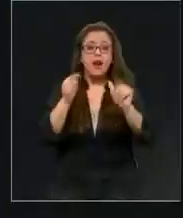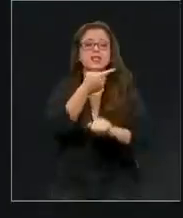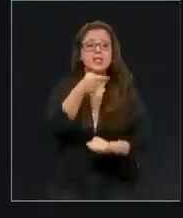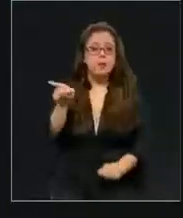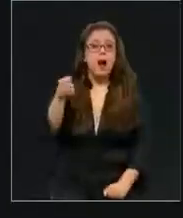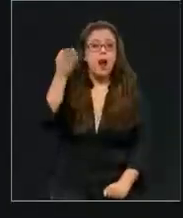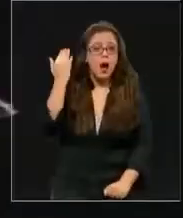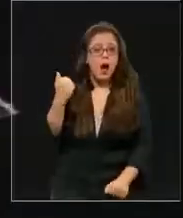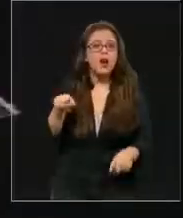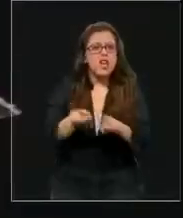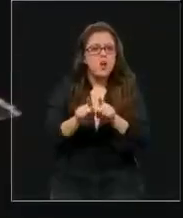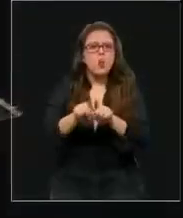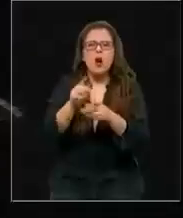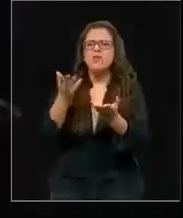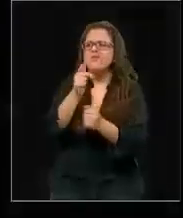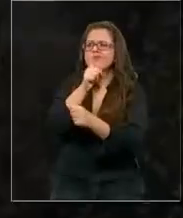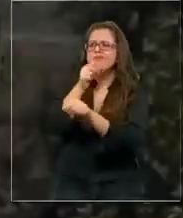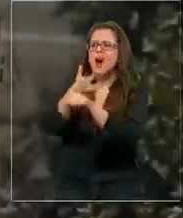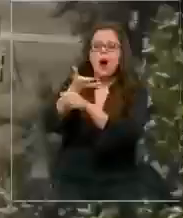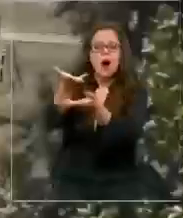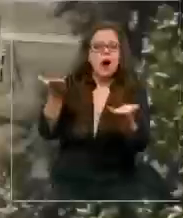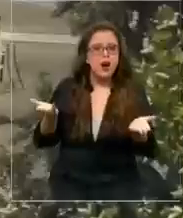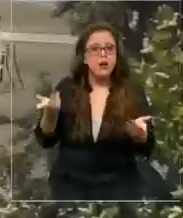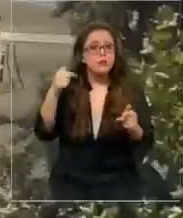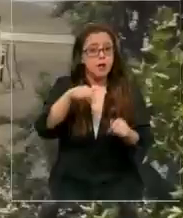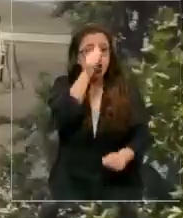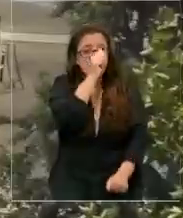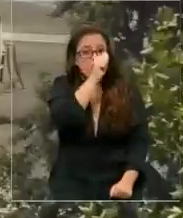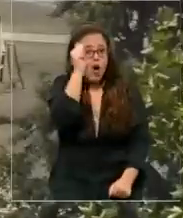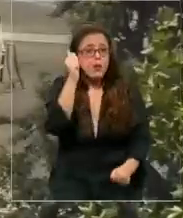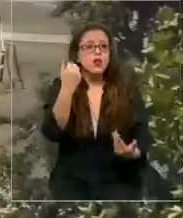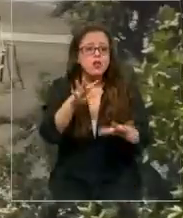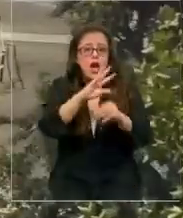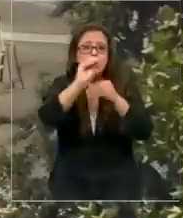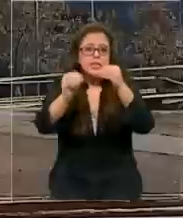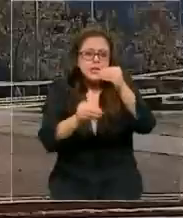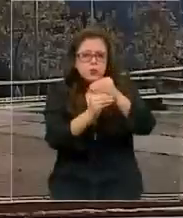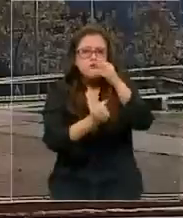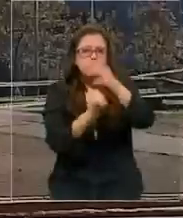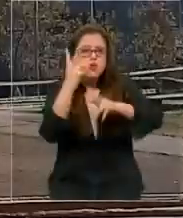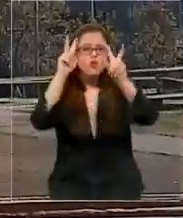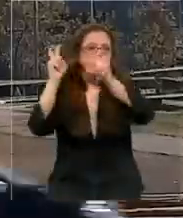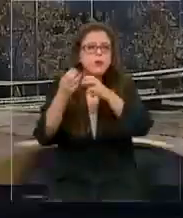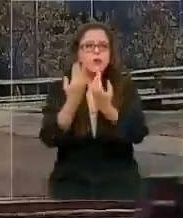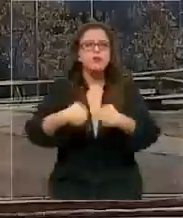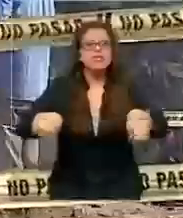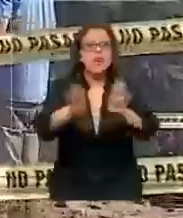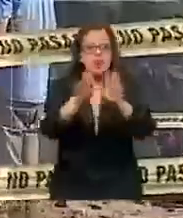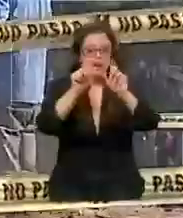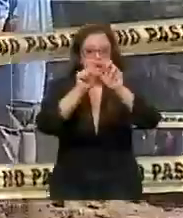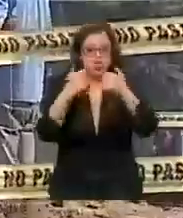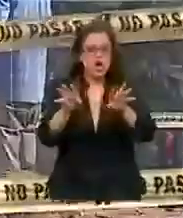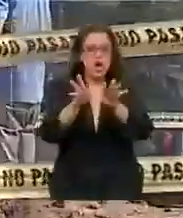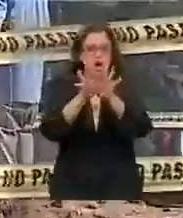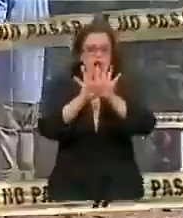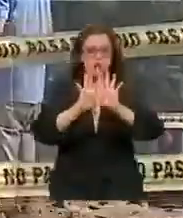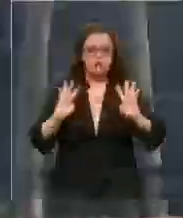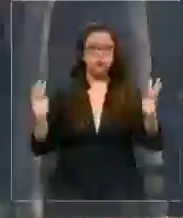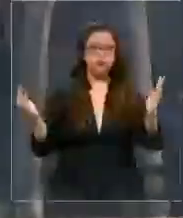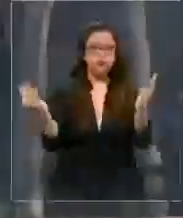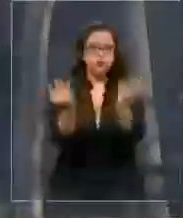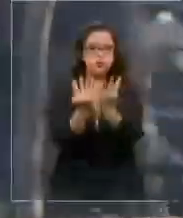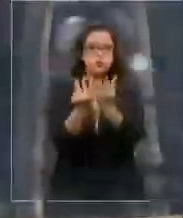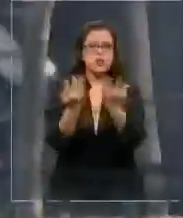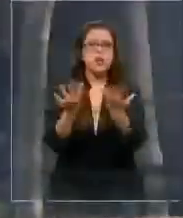semana que duda cabe. Pero este domingo se agregó un nuevo elemento, el cierre del perímetro de Plaza Baquedano